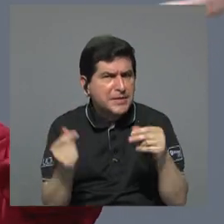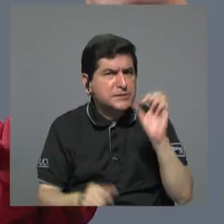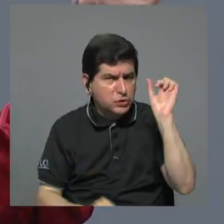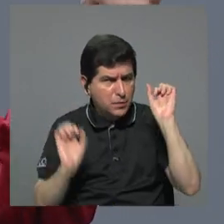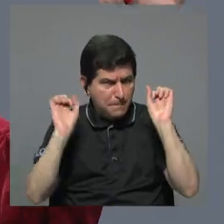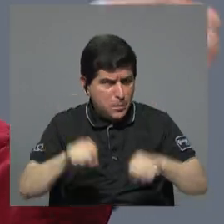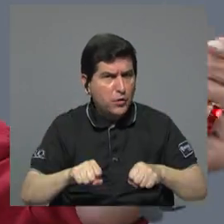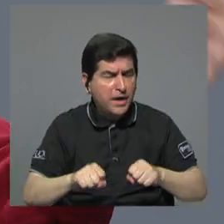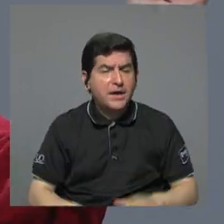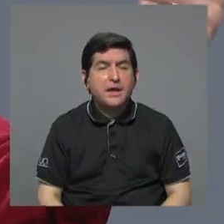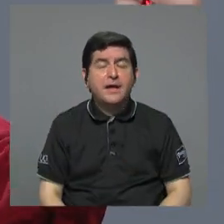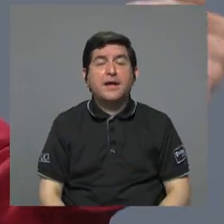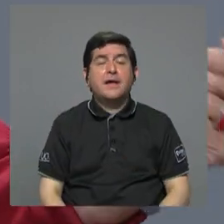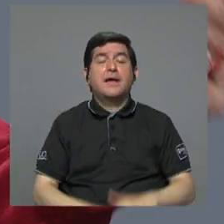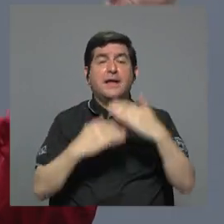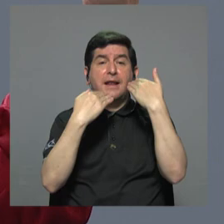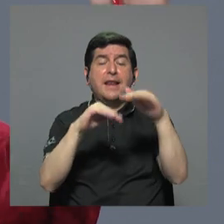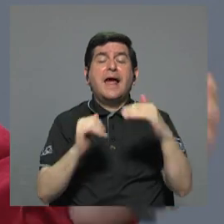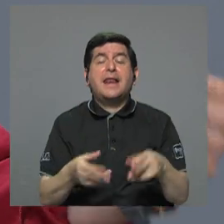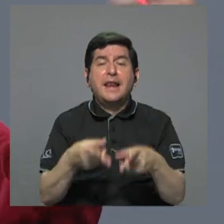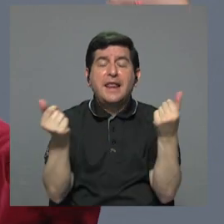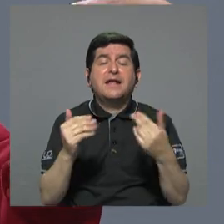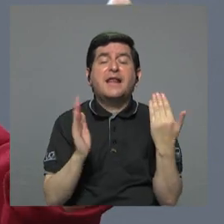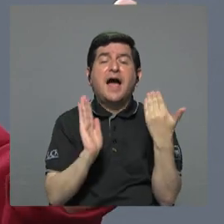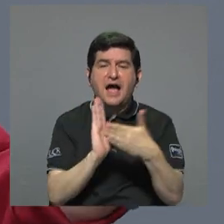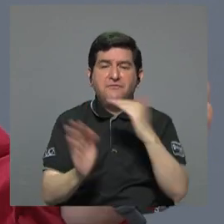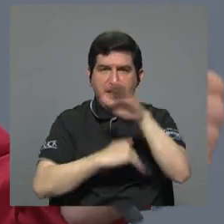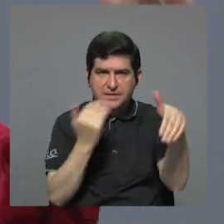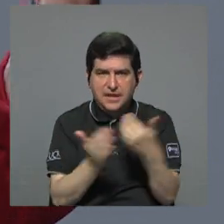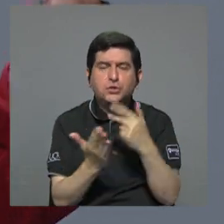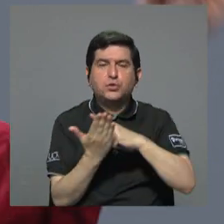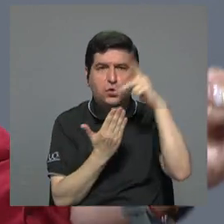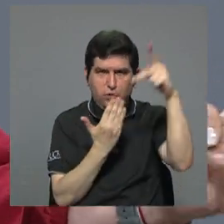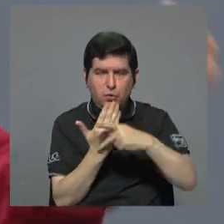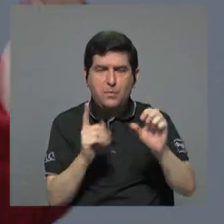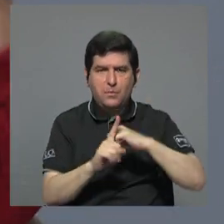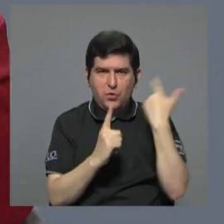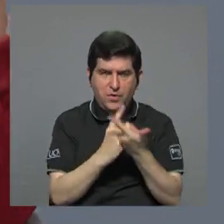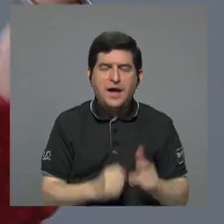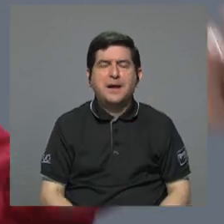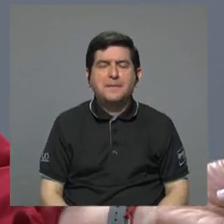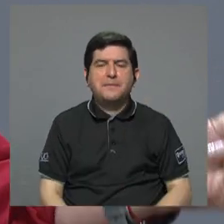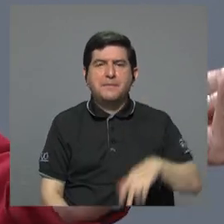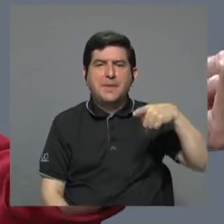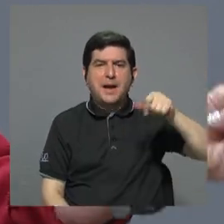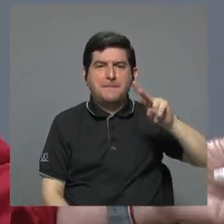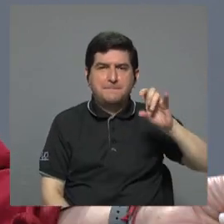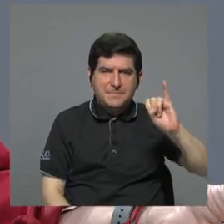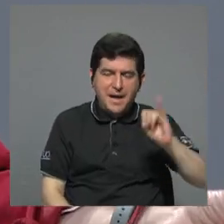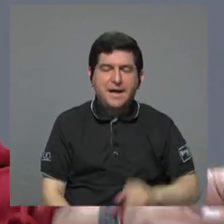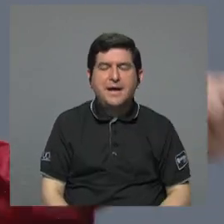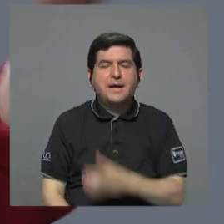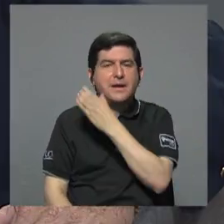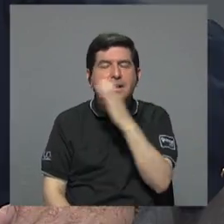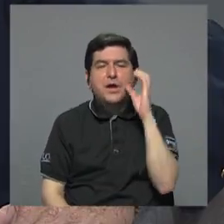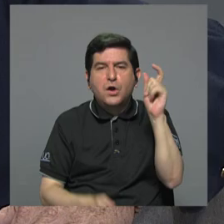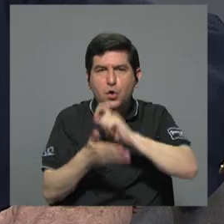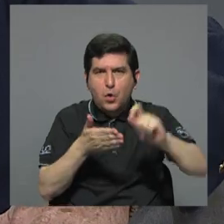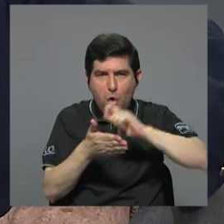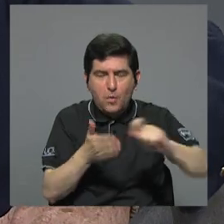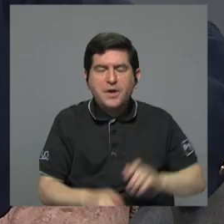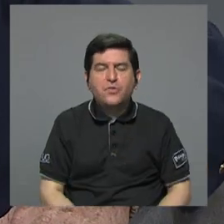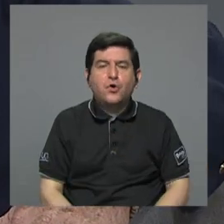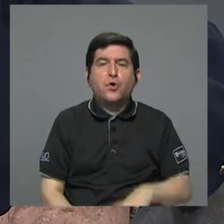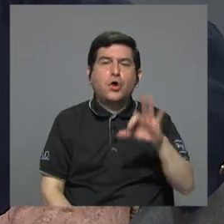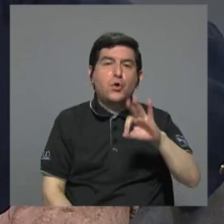fiscal nos está perjudicando, está perjudicando todos los programas sociales, el patronato, los comedores escolares, 911.